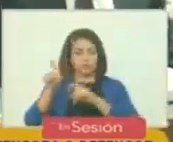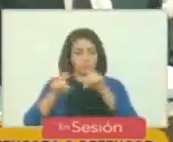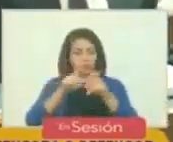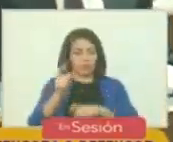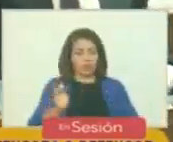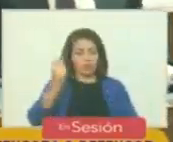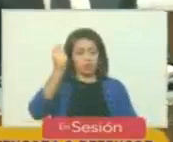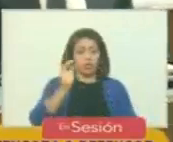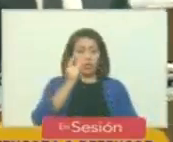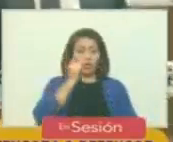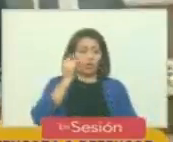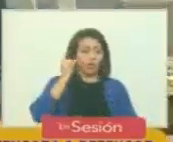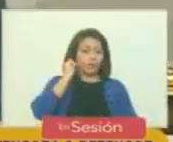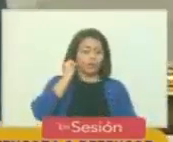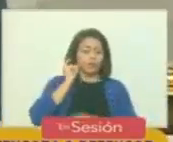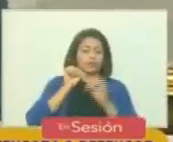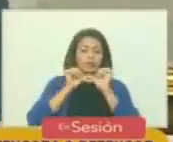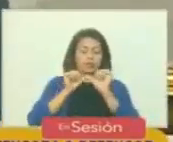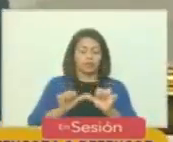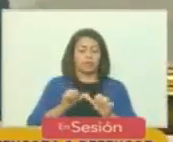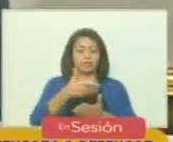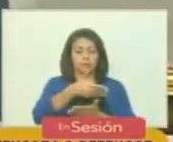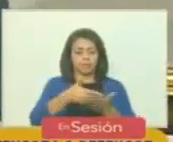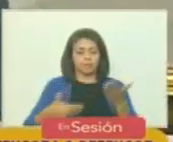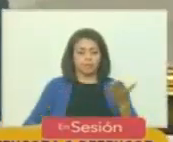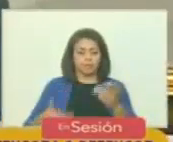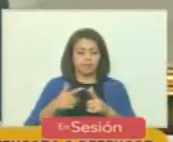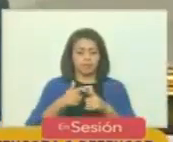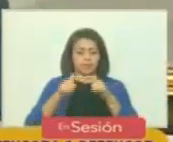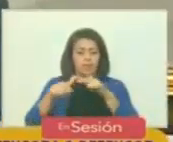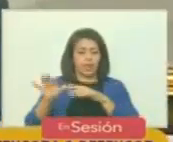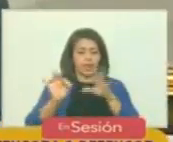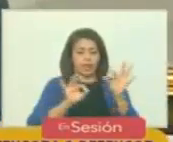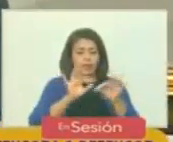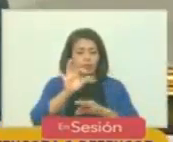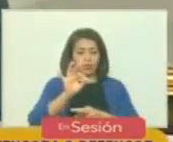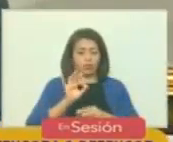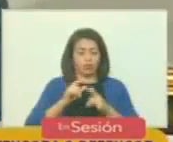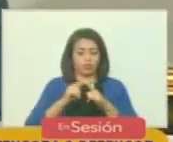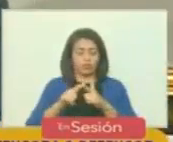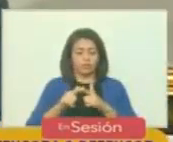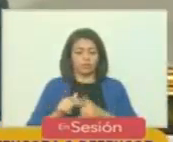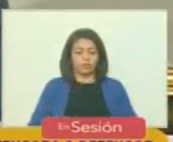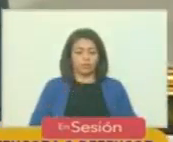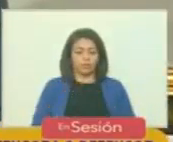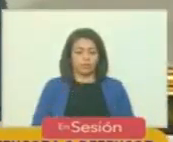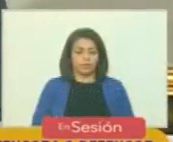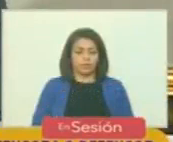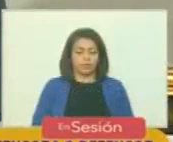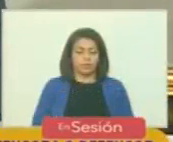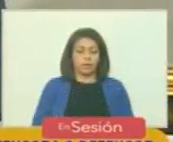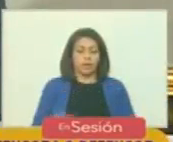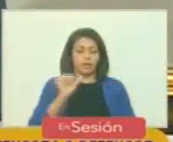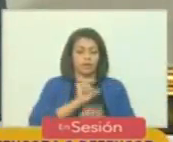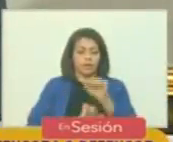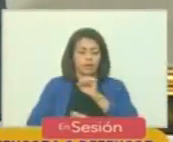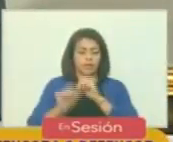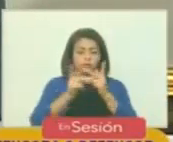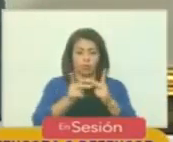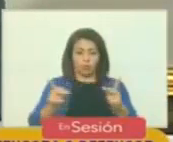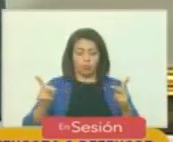con las diputadas y diputados, queda la propuesta de escoger como Defensor